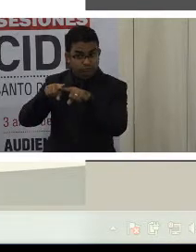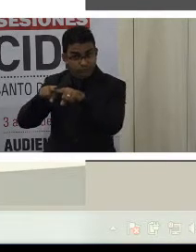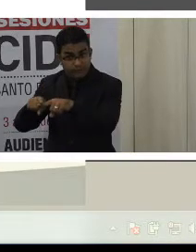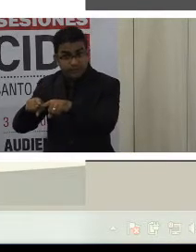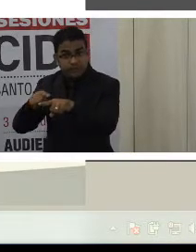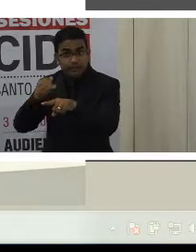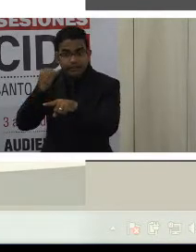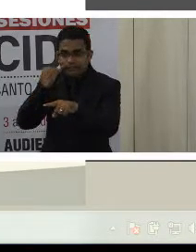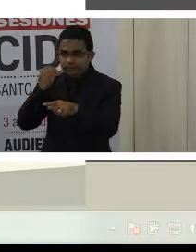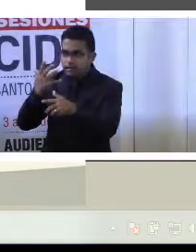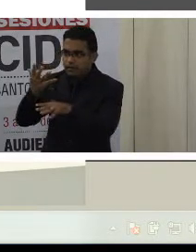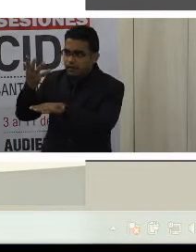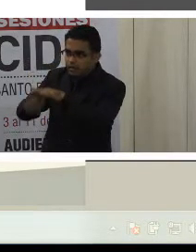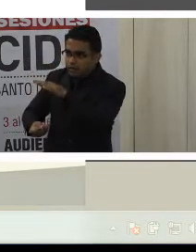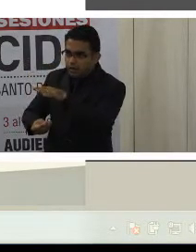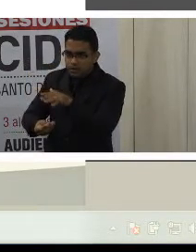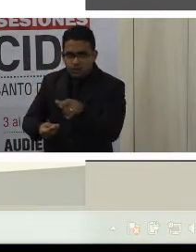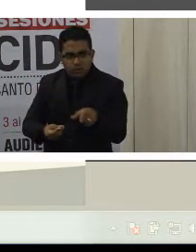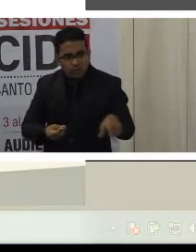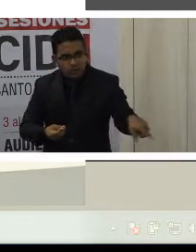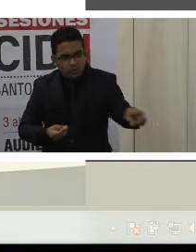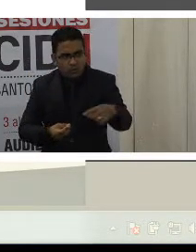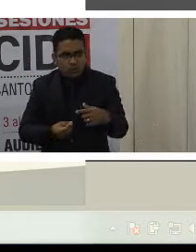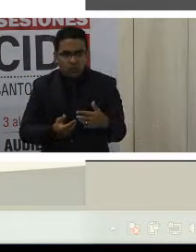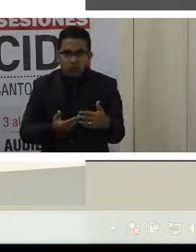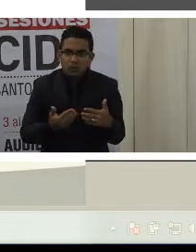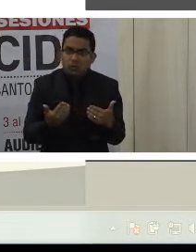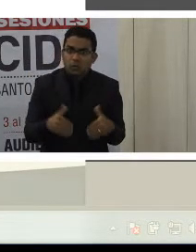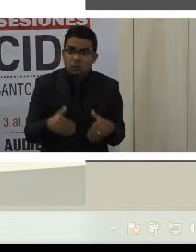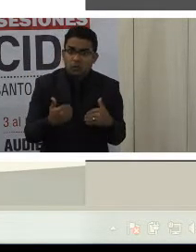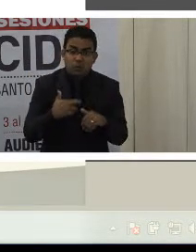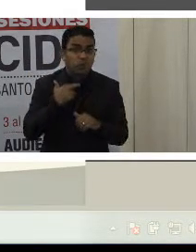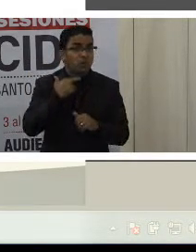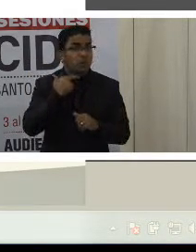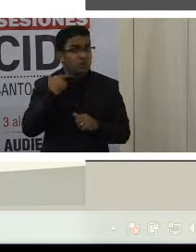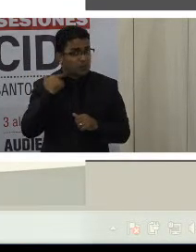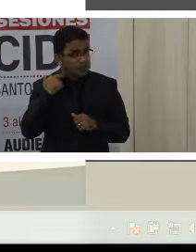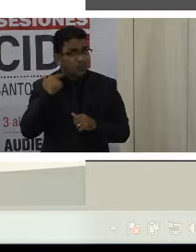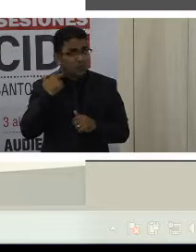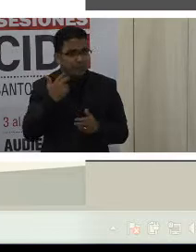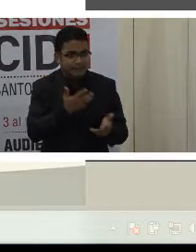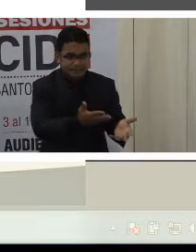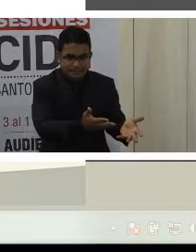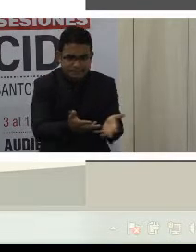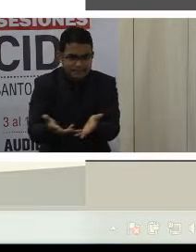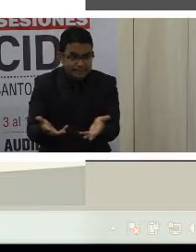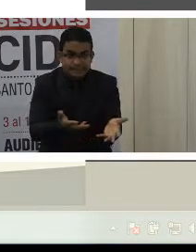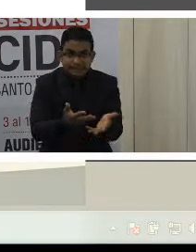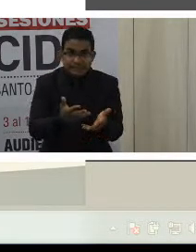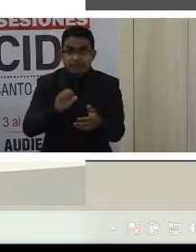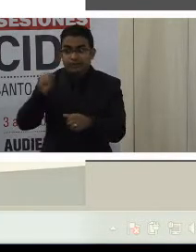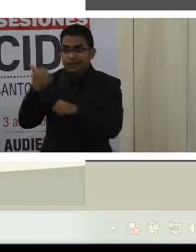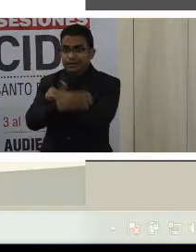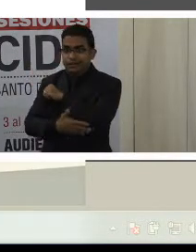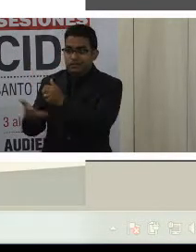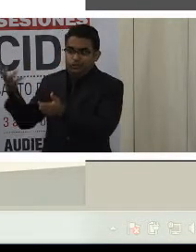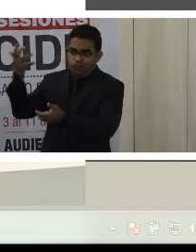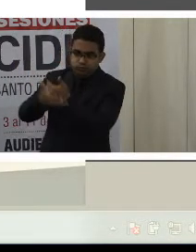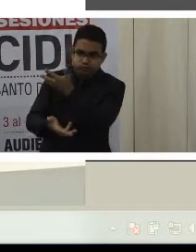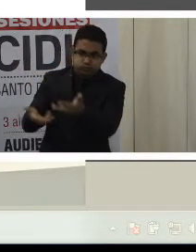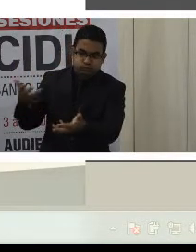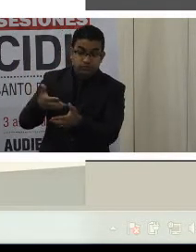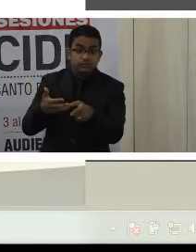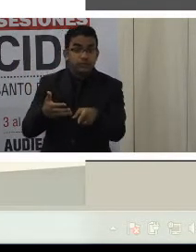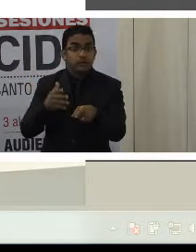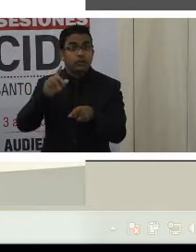sostenimiento de todas esas acciones, las medidas coercitivas unilaterales que ha adaptado el gobierno